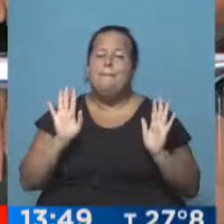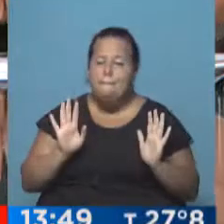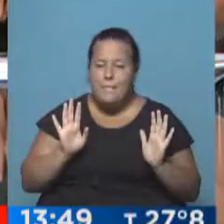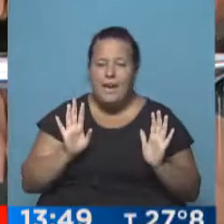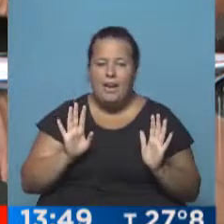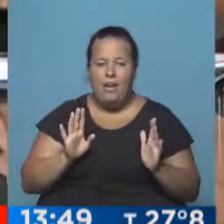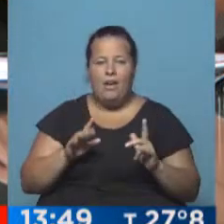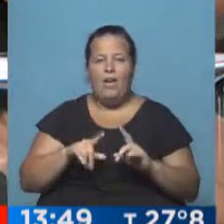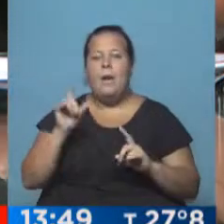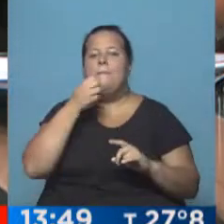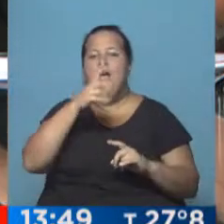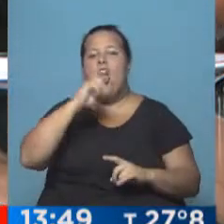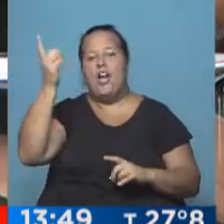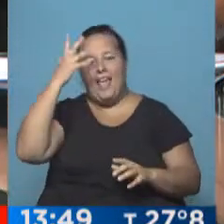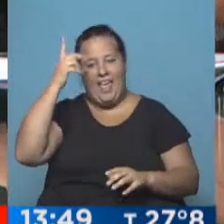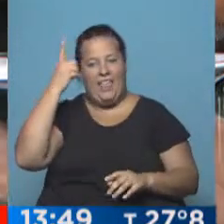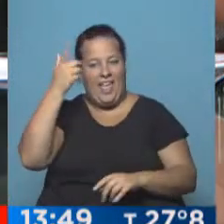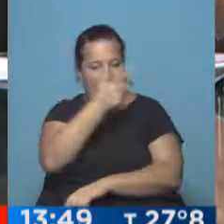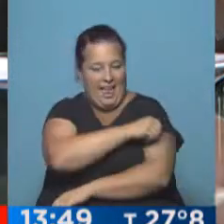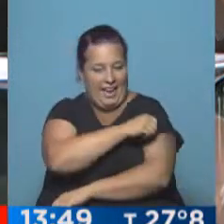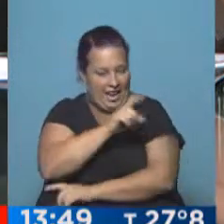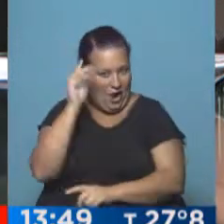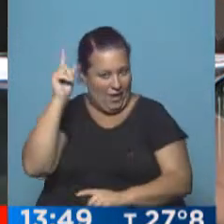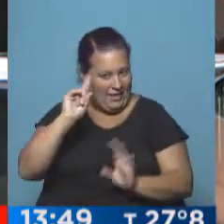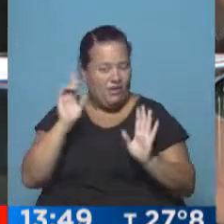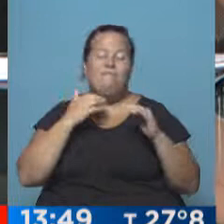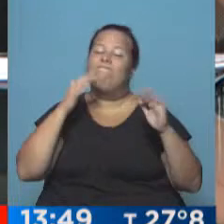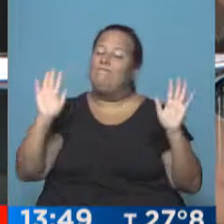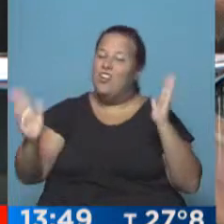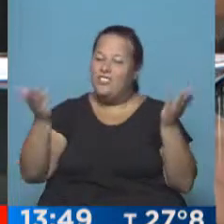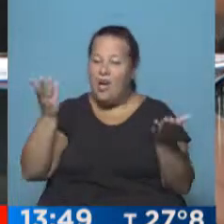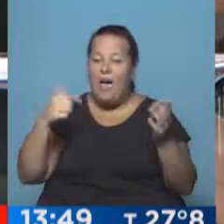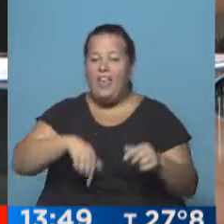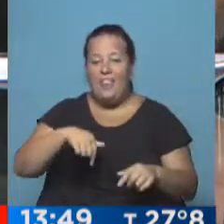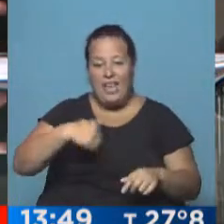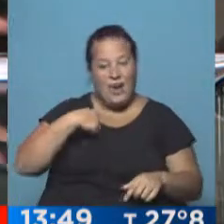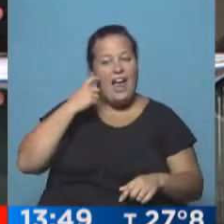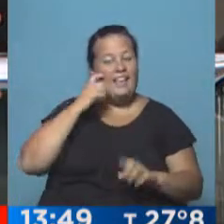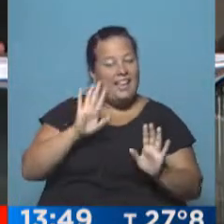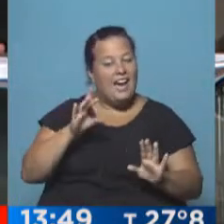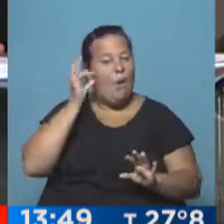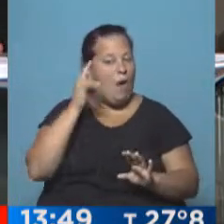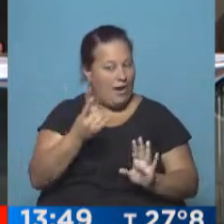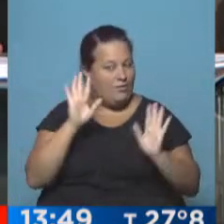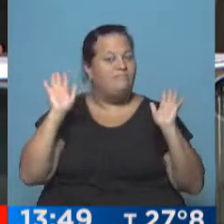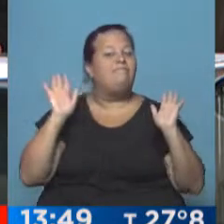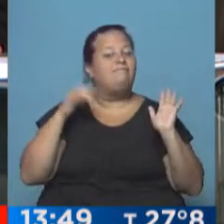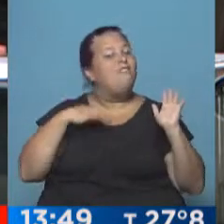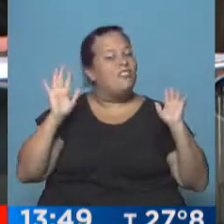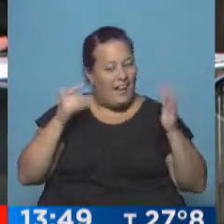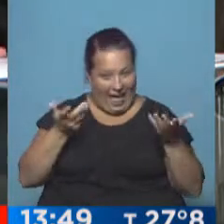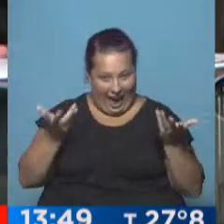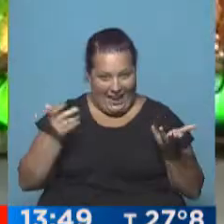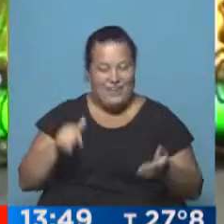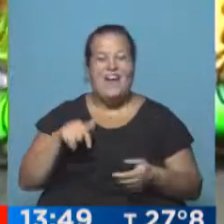Pero nada supera al Carnaval de Río, ¿eh? Ah, vos decís. Aquí, servizo Bueno, no sé, no sé si los nuestros, los de Entre Ríos, Gualeguaychú, Concordia, no sé. obvio.